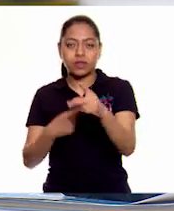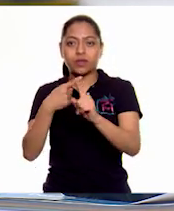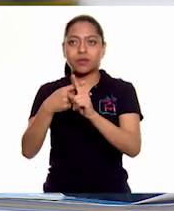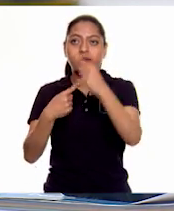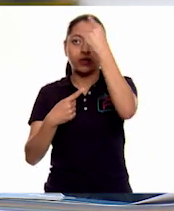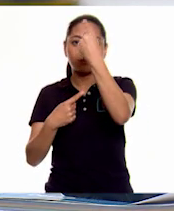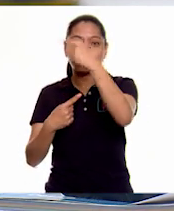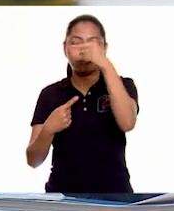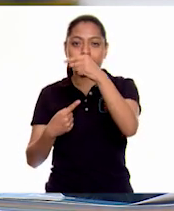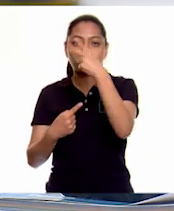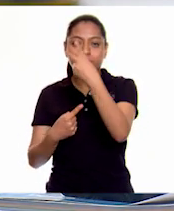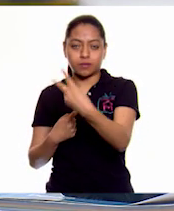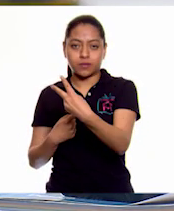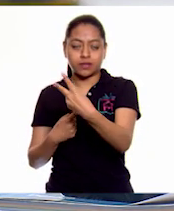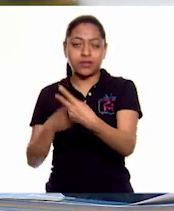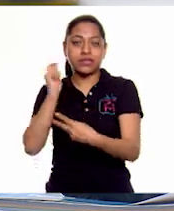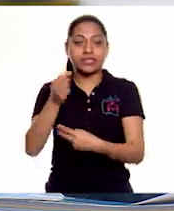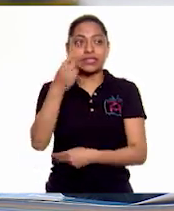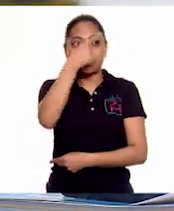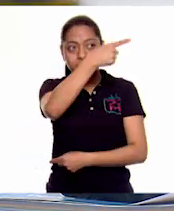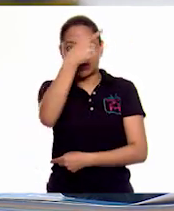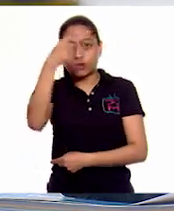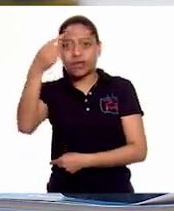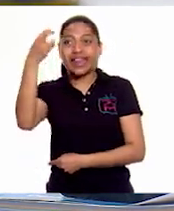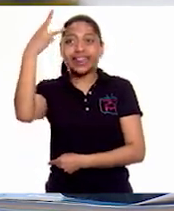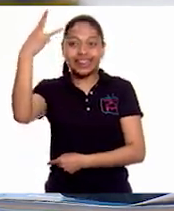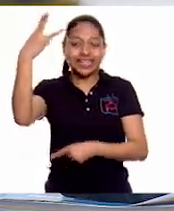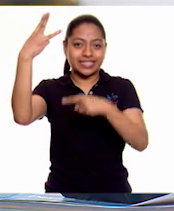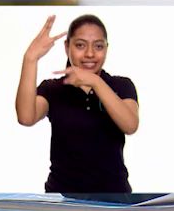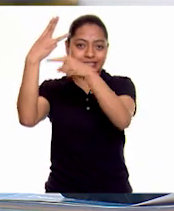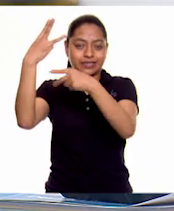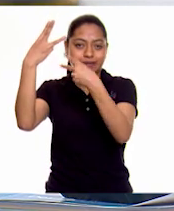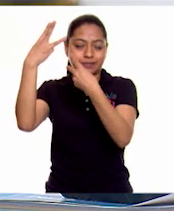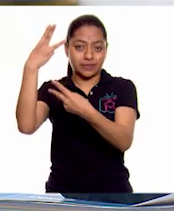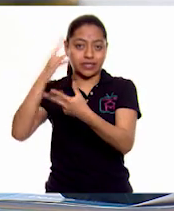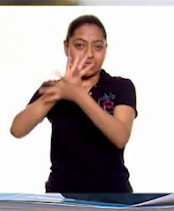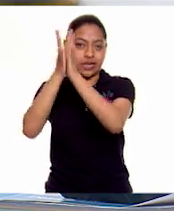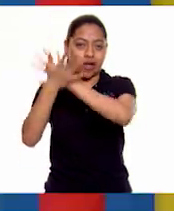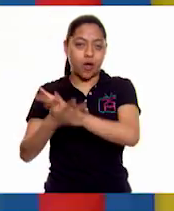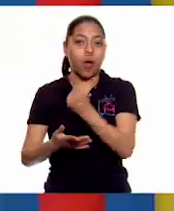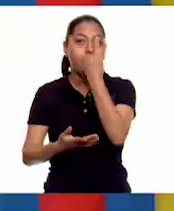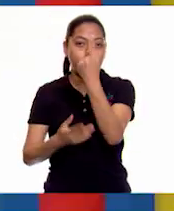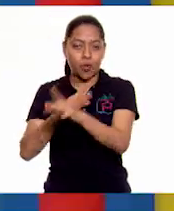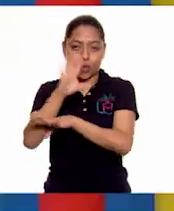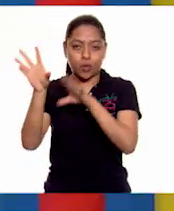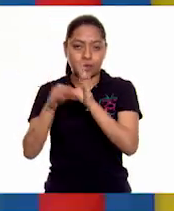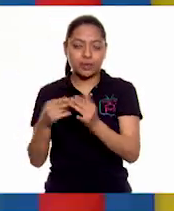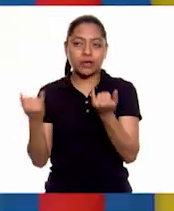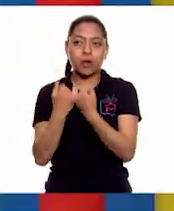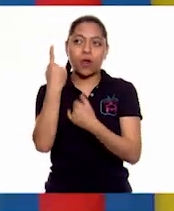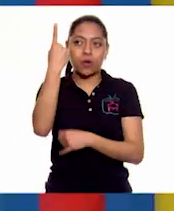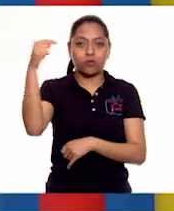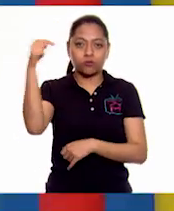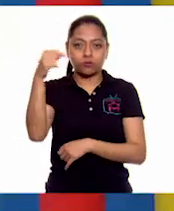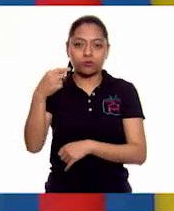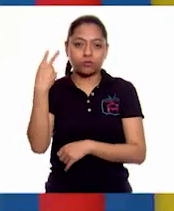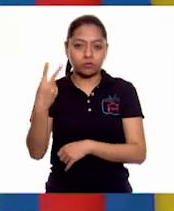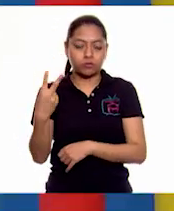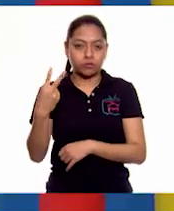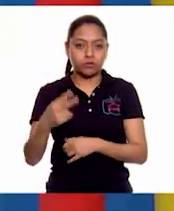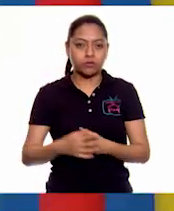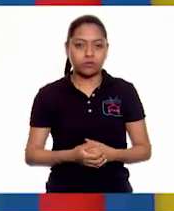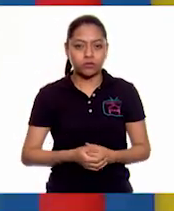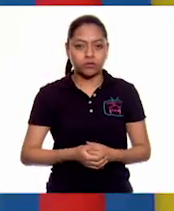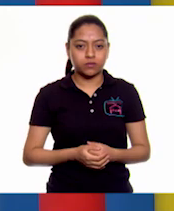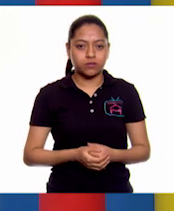Y tres medios es igual a, un entero, y un medio. ¿Por qué no quieres tres círculos grandes, y la